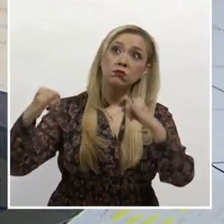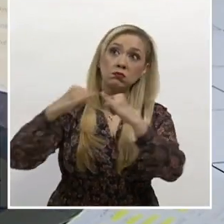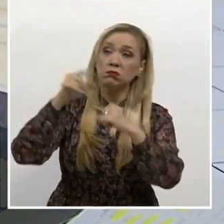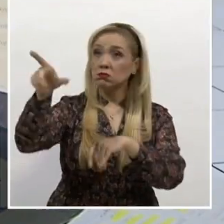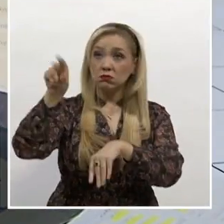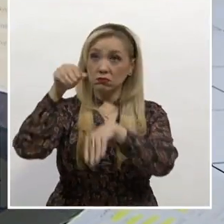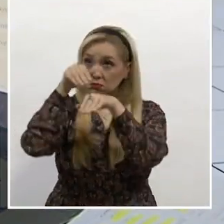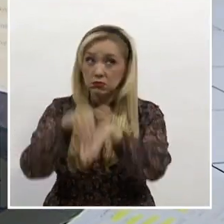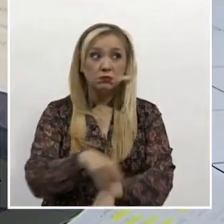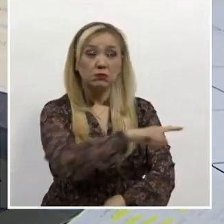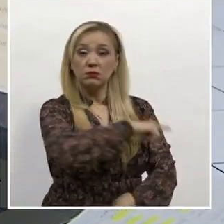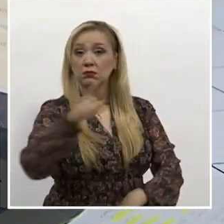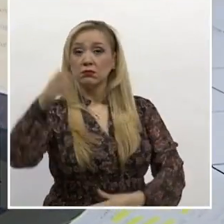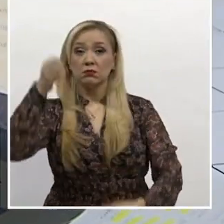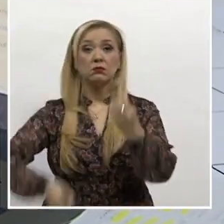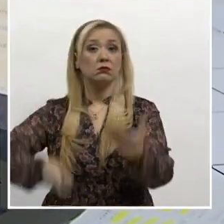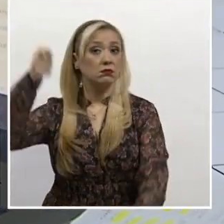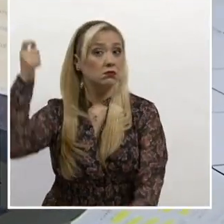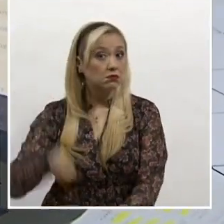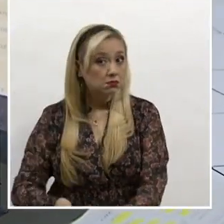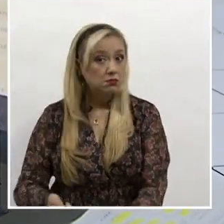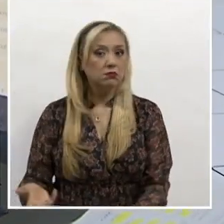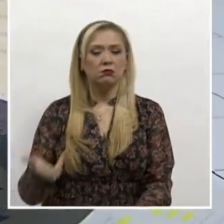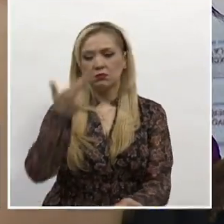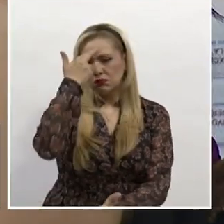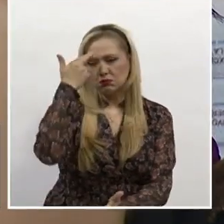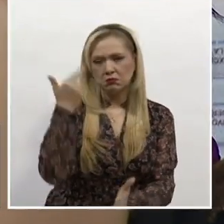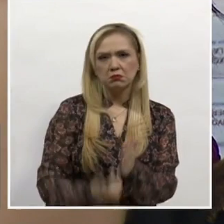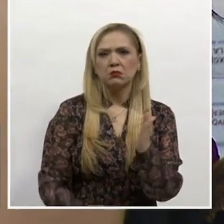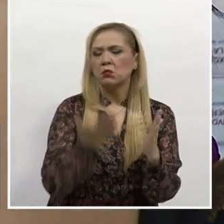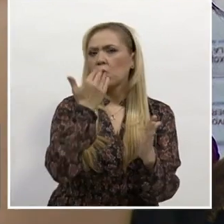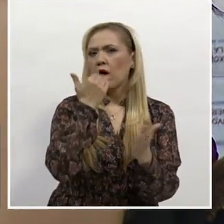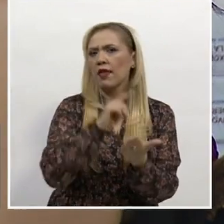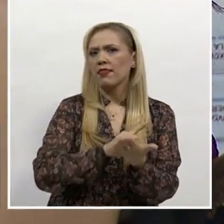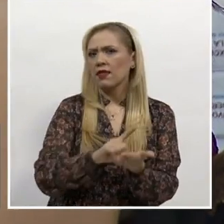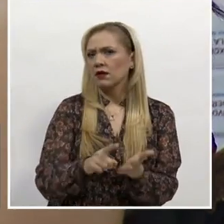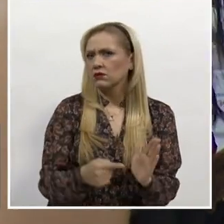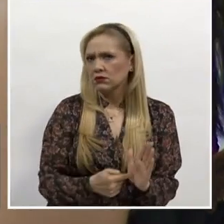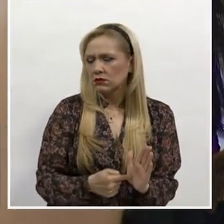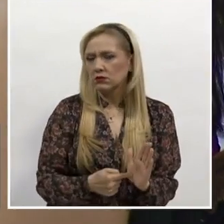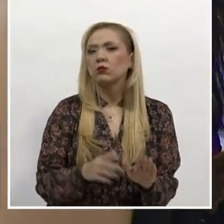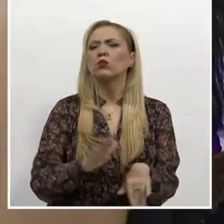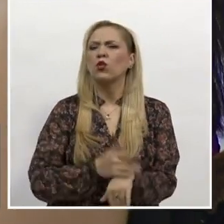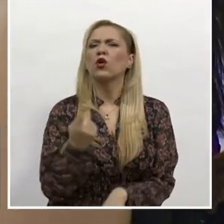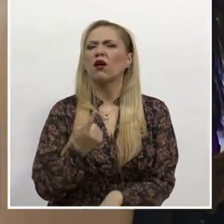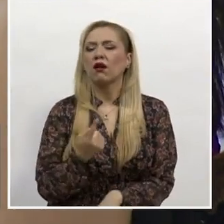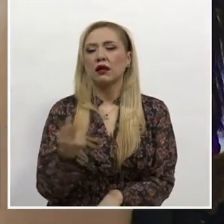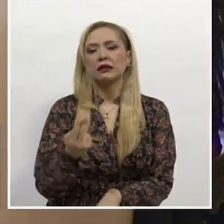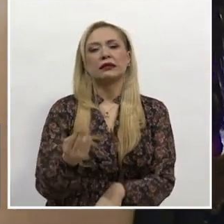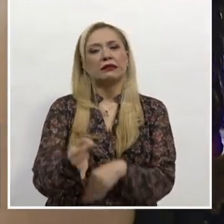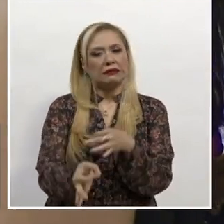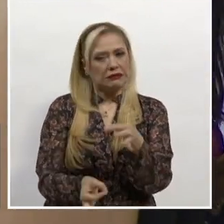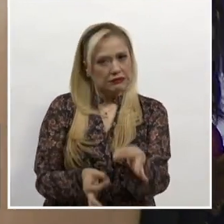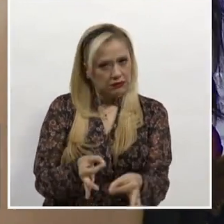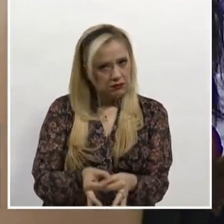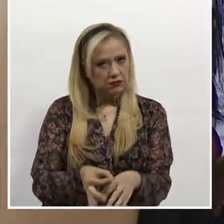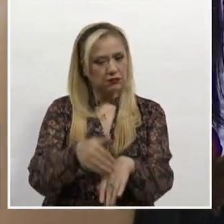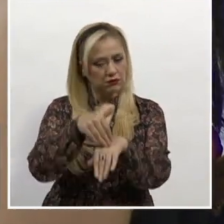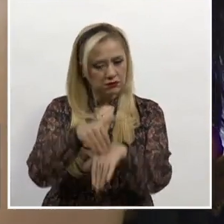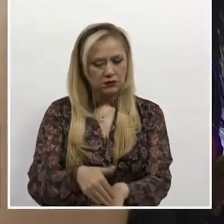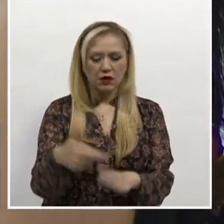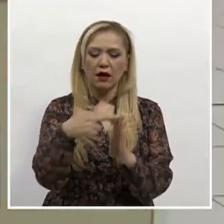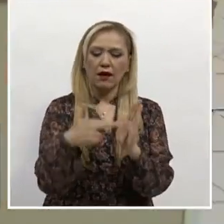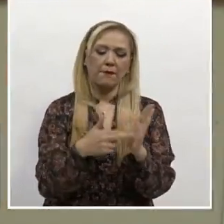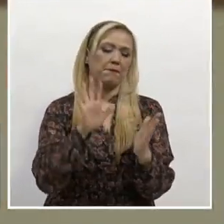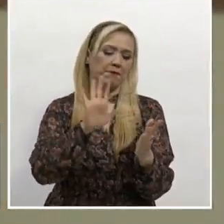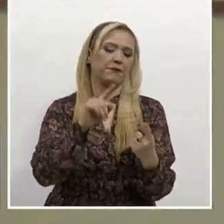autoridad jurisdiccional y no viola los mencionados derechos, pues para su emisión será necesario que se cumpla con una serie de requisitos, tales